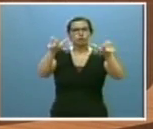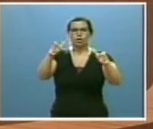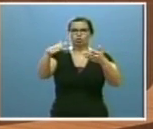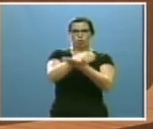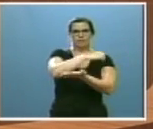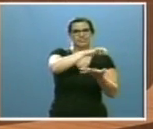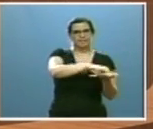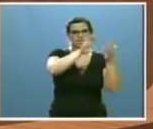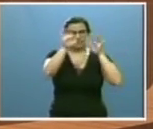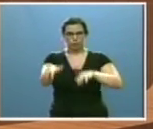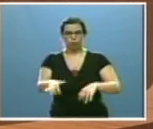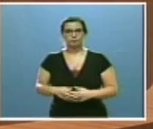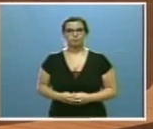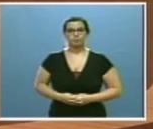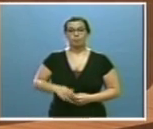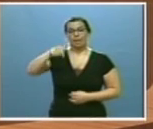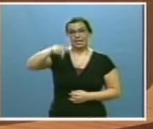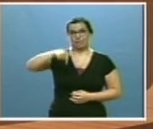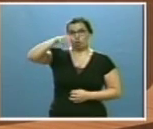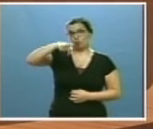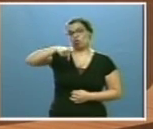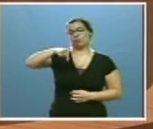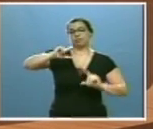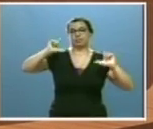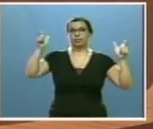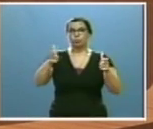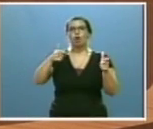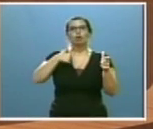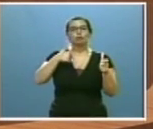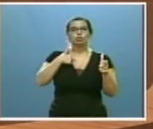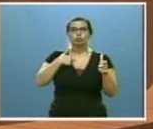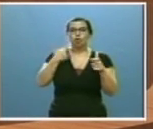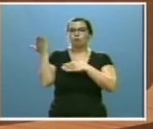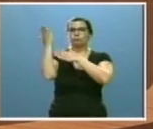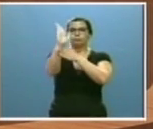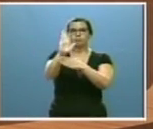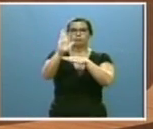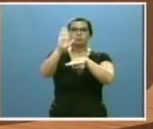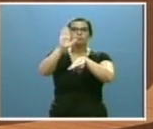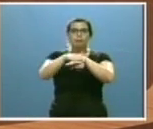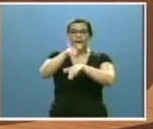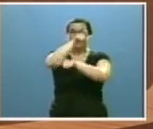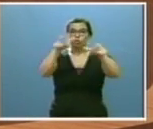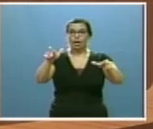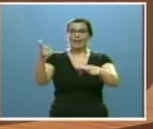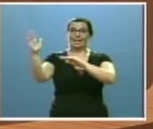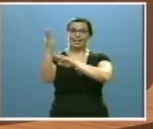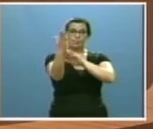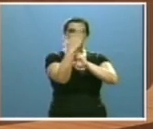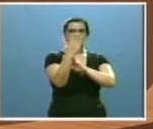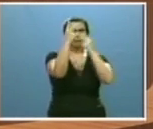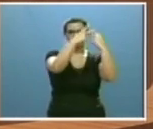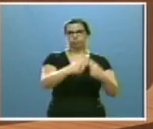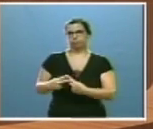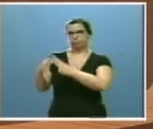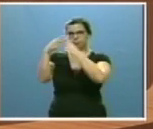los leoneses. Y que en esta sesión hoy someto a la consideración de sus legítimos representantes, los procuradores